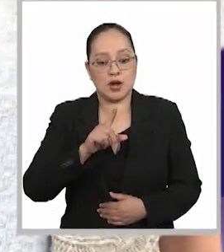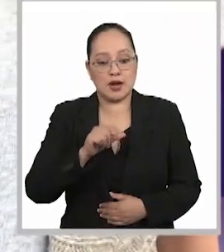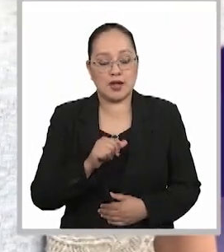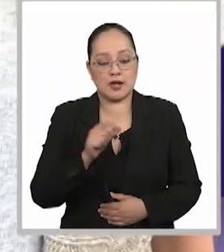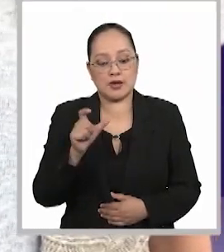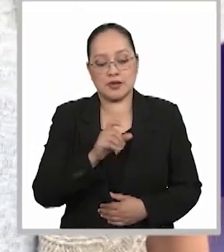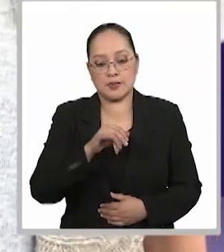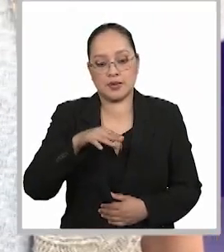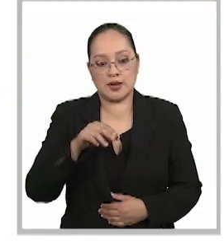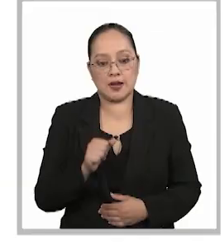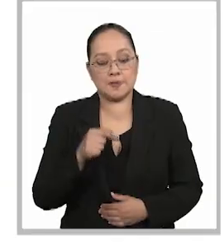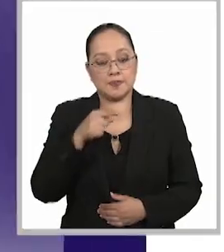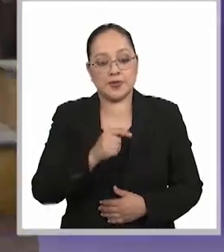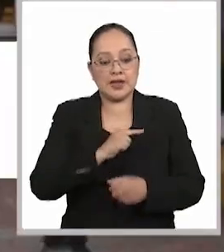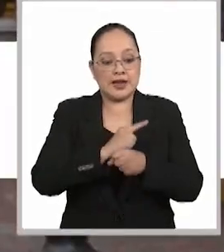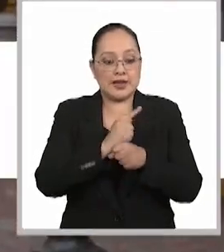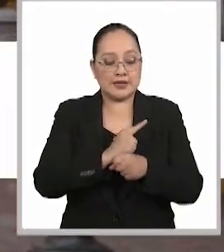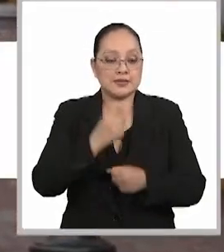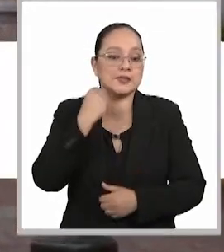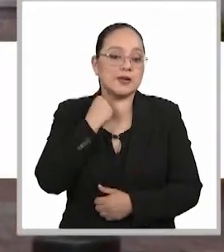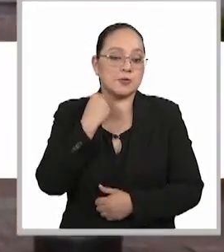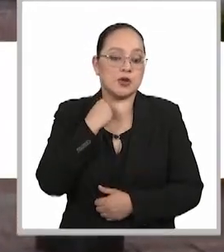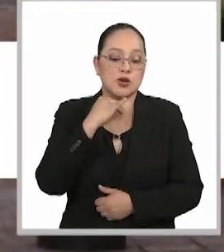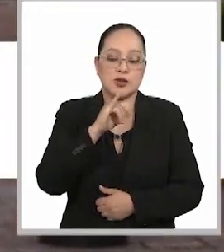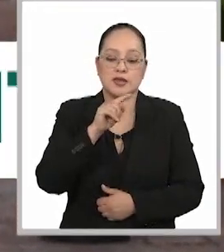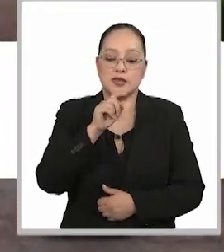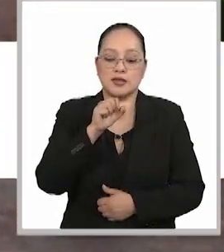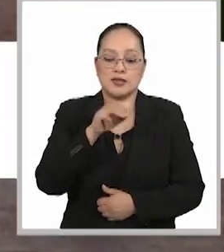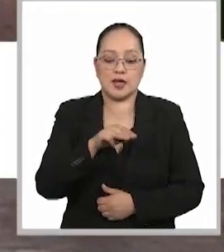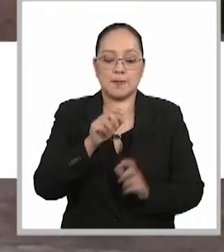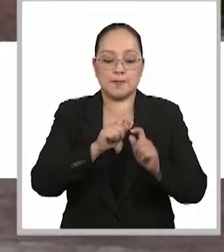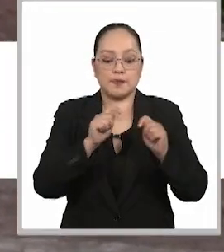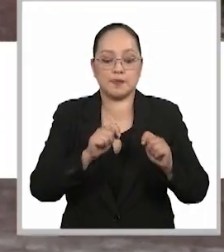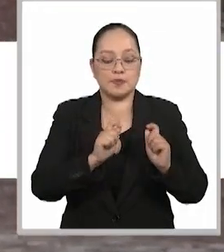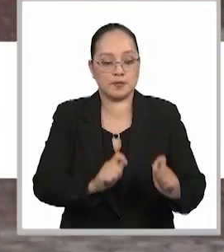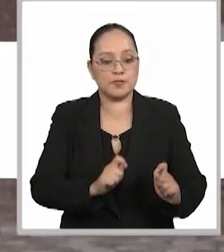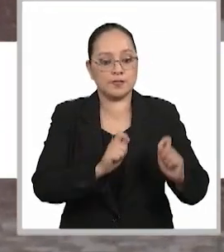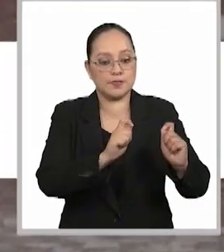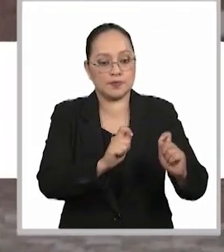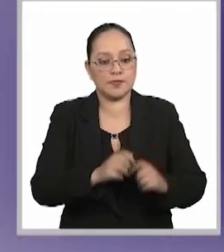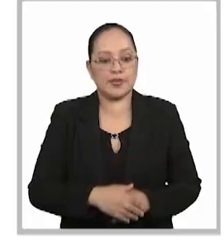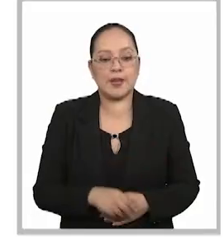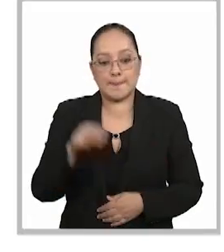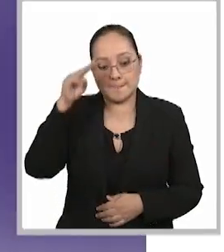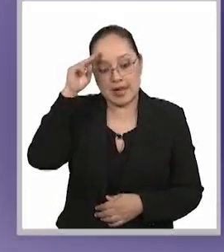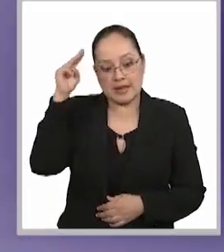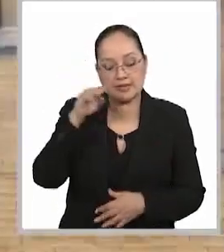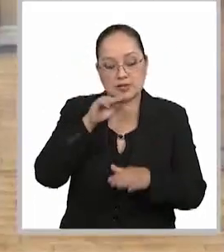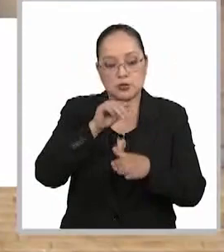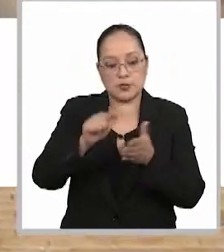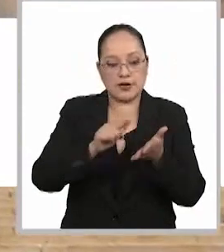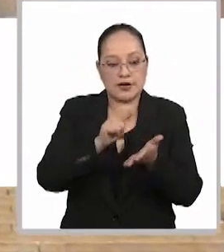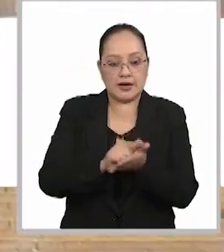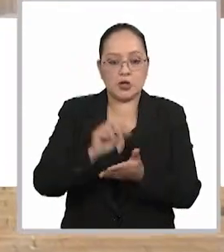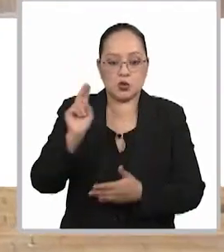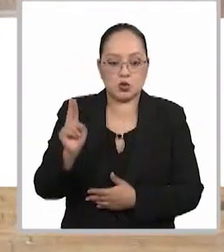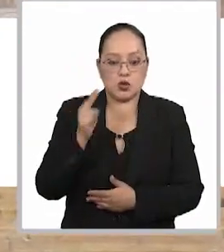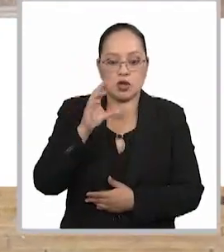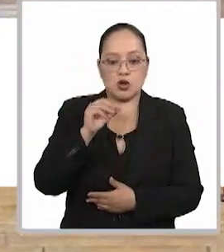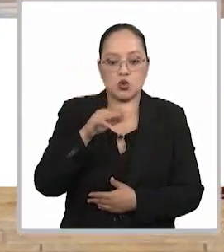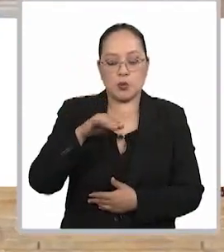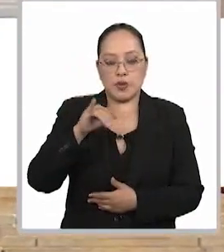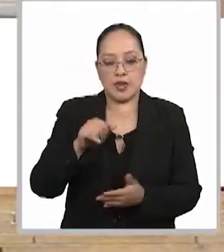Méndez Azuela es licenciada en Derecho por el Instituto Tecnológico Autónomo de México y maestra en Derecho por la